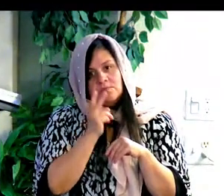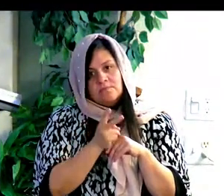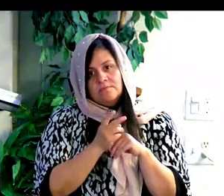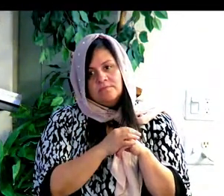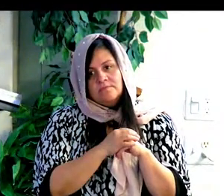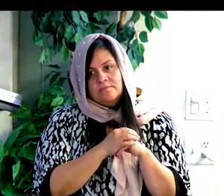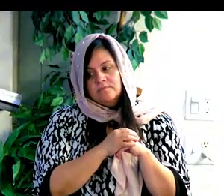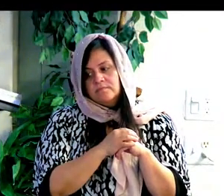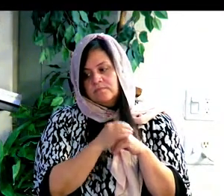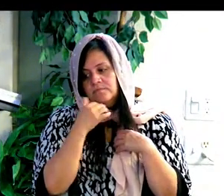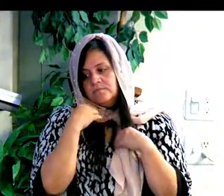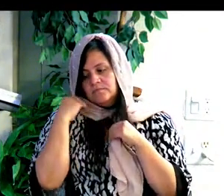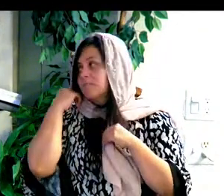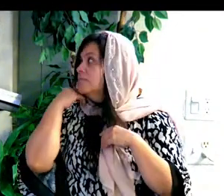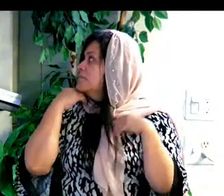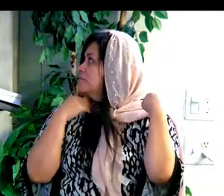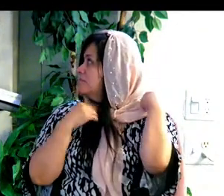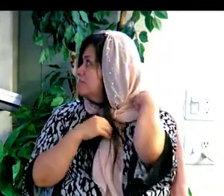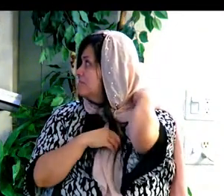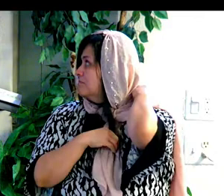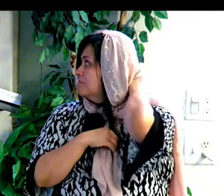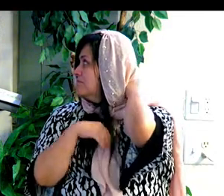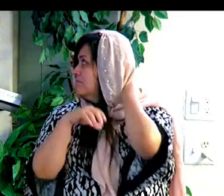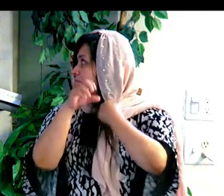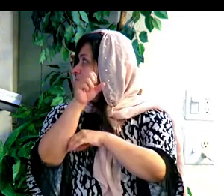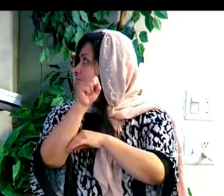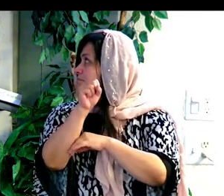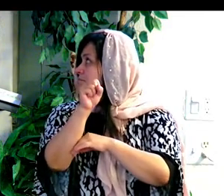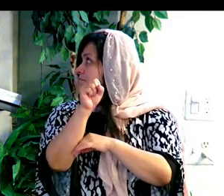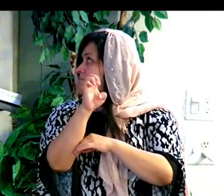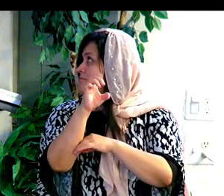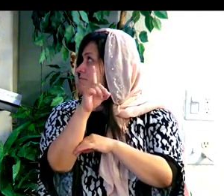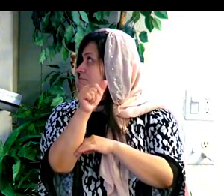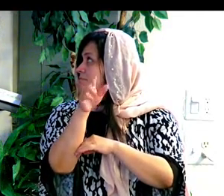No sé si han visto eso en Israel, se llama la silla de Sadán.